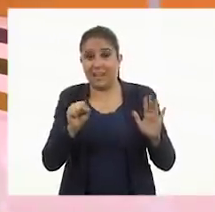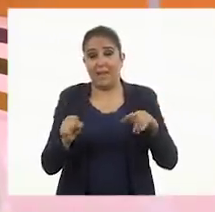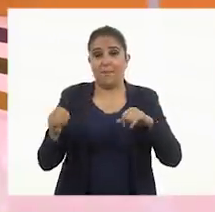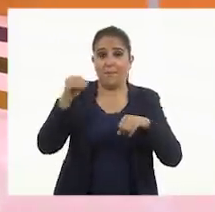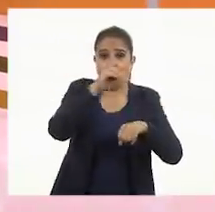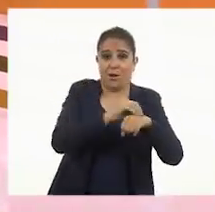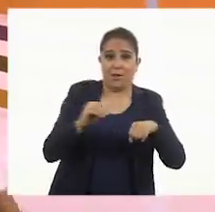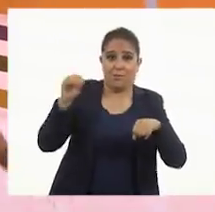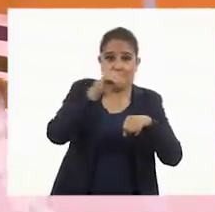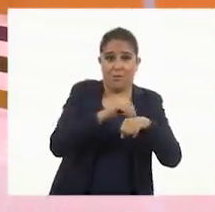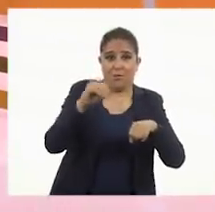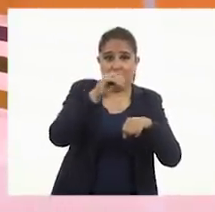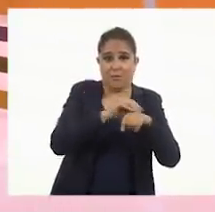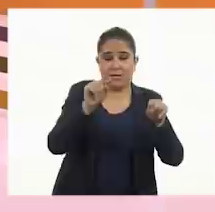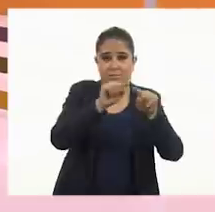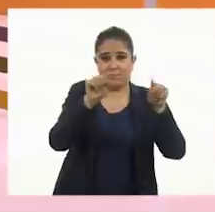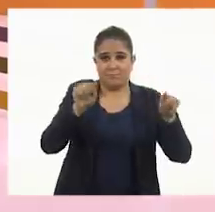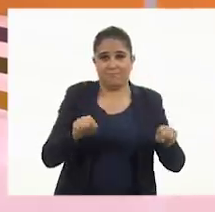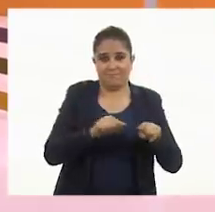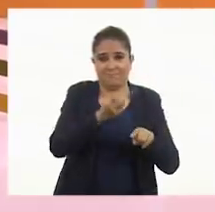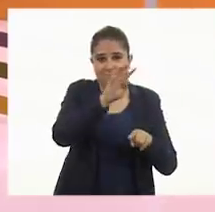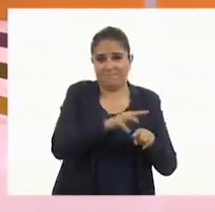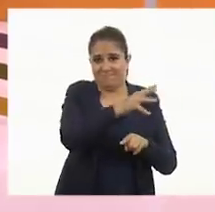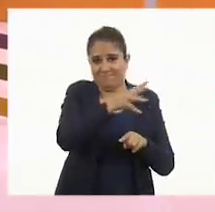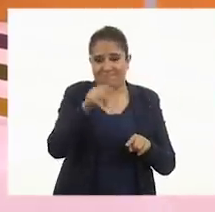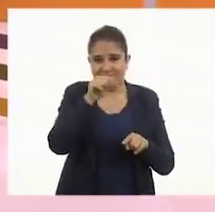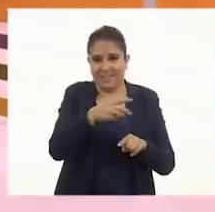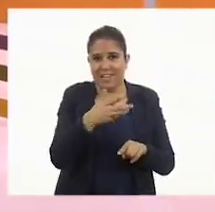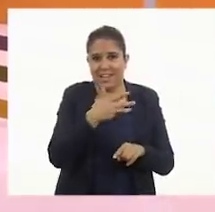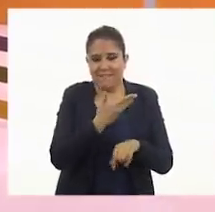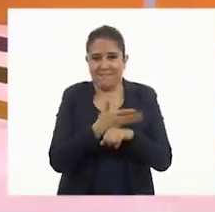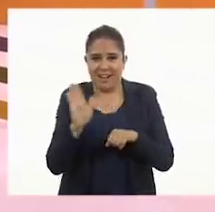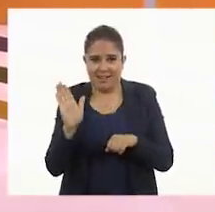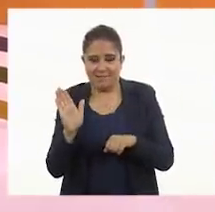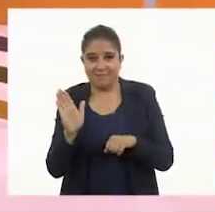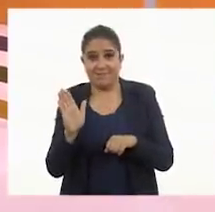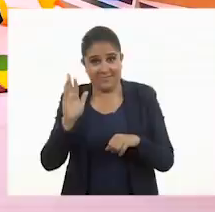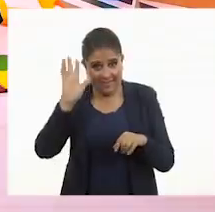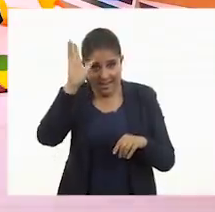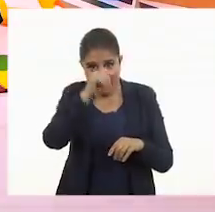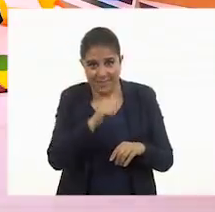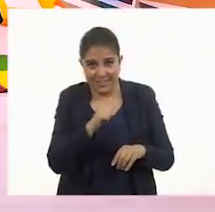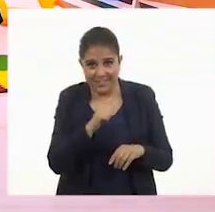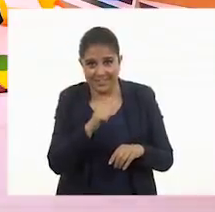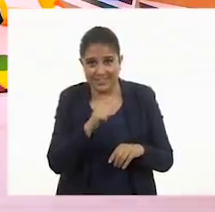colocando en nuestro tablero que nosotros tenemos en blanco. ¿De acuerdo?